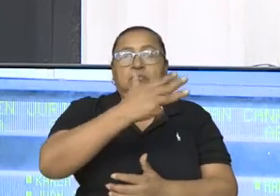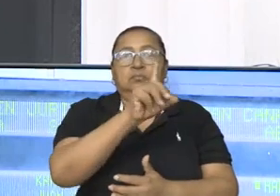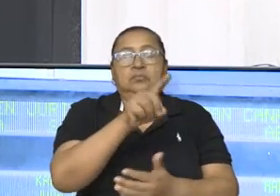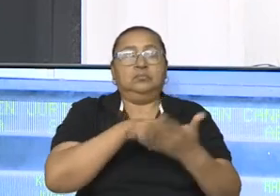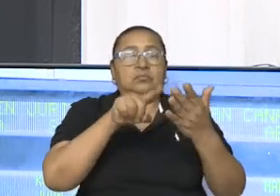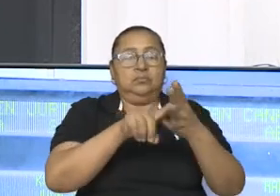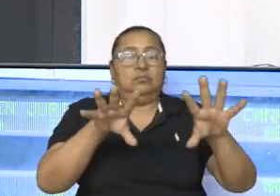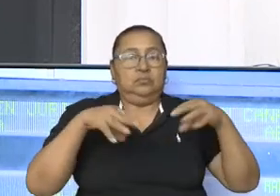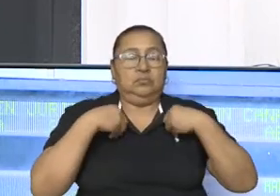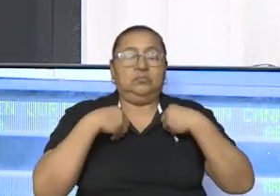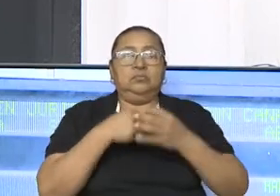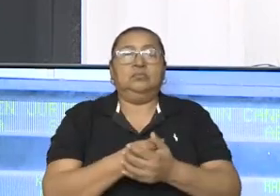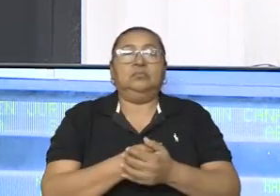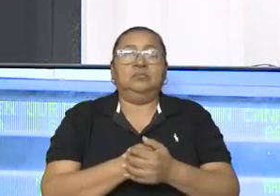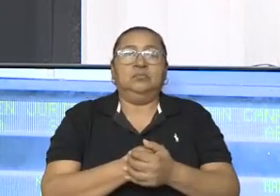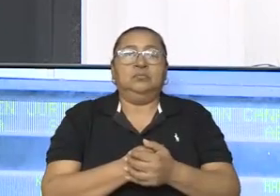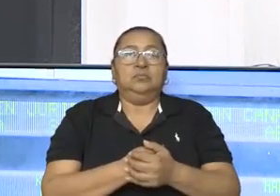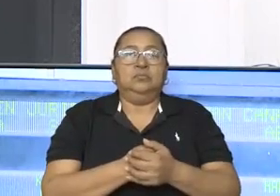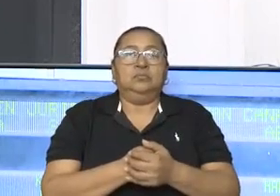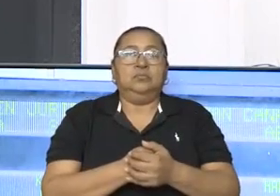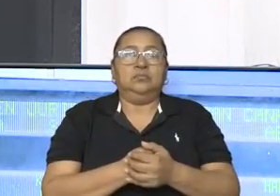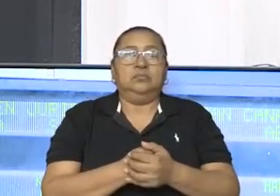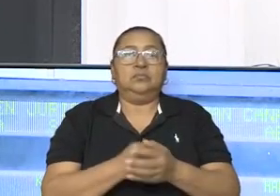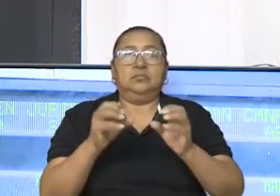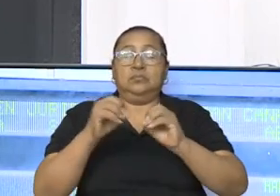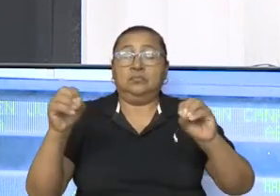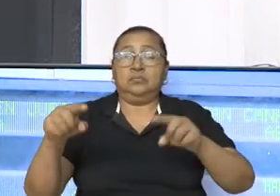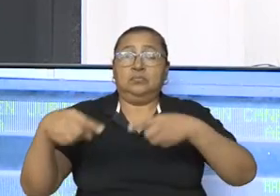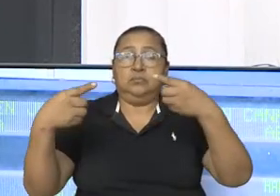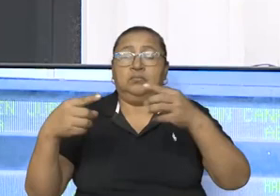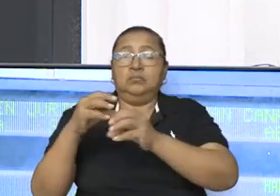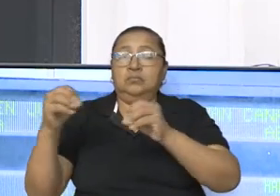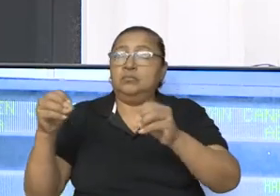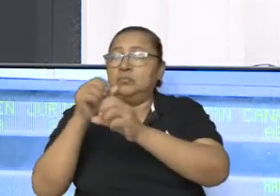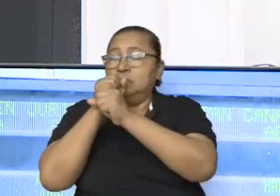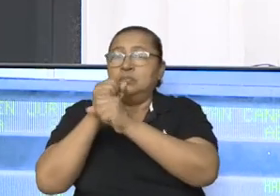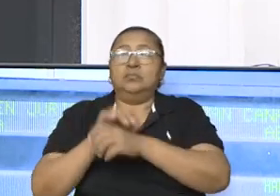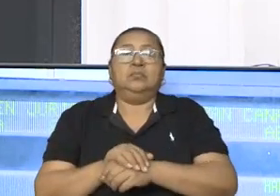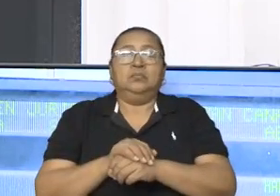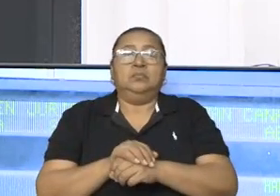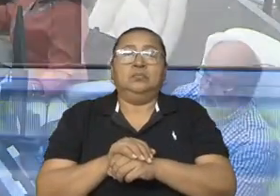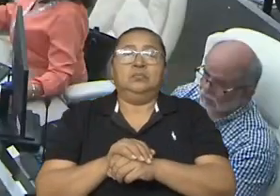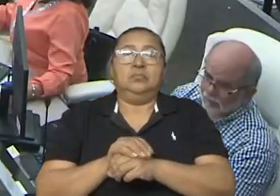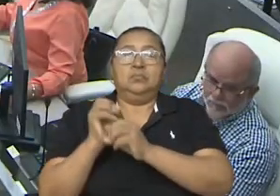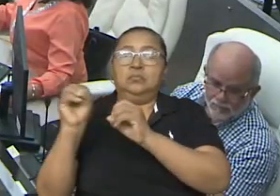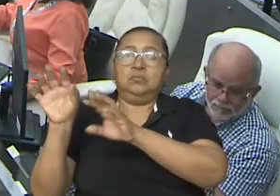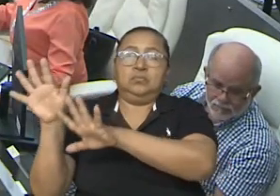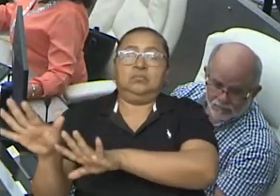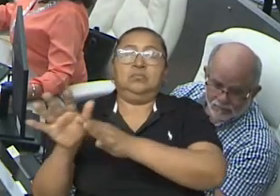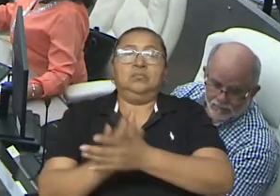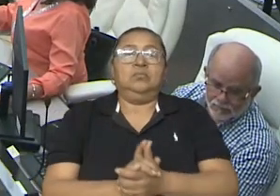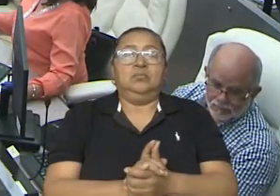votos a favor. Cero en contra. Cero abstenciones. Cero